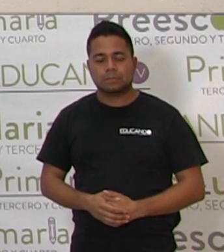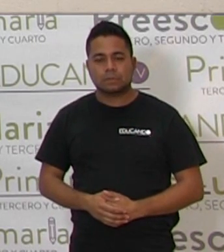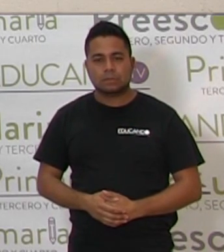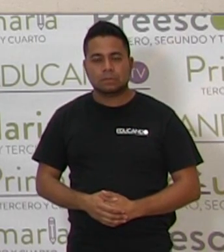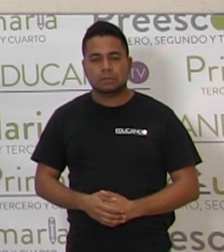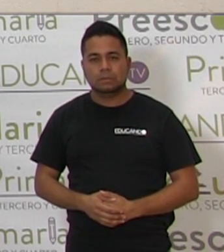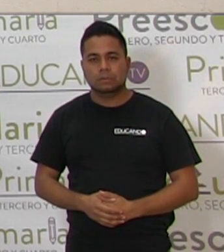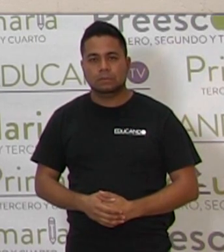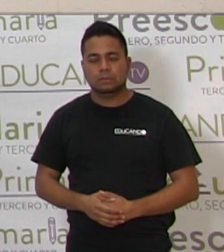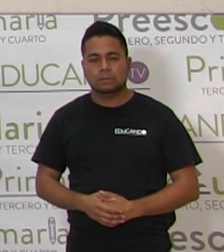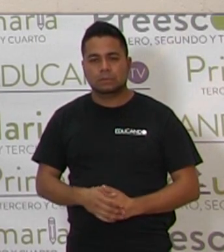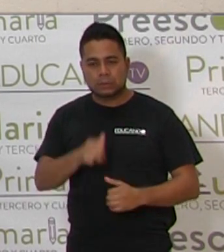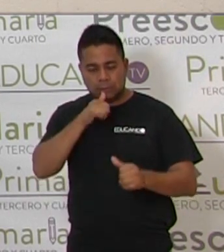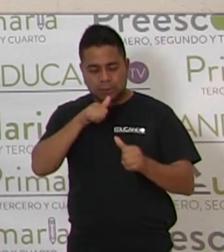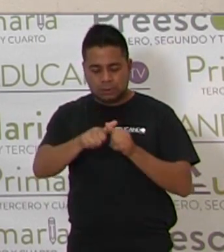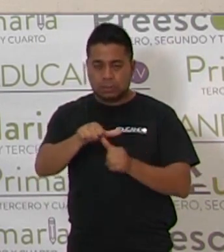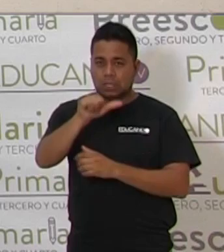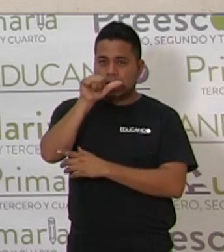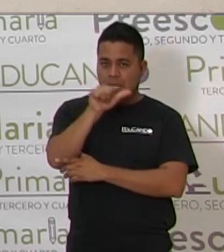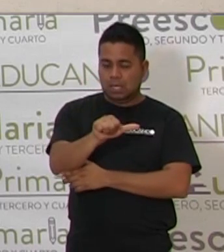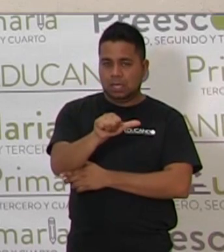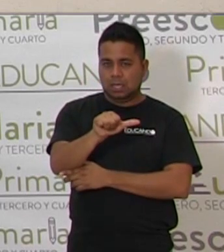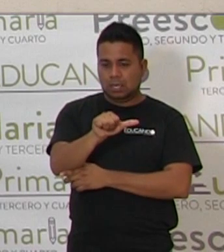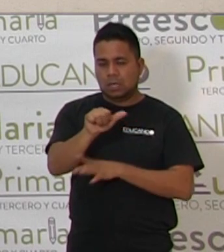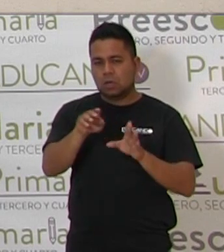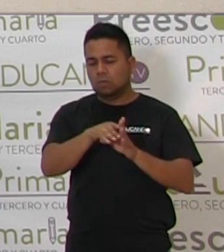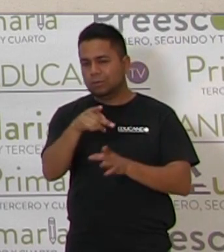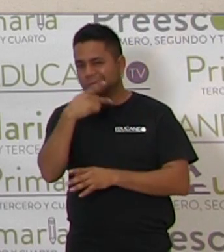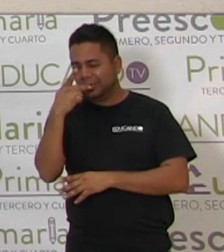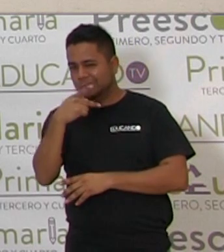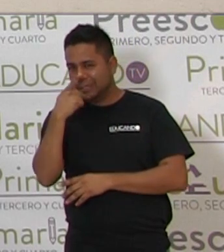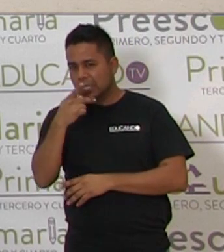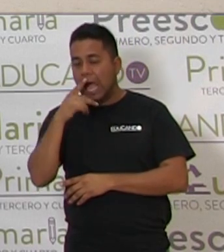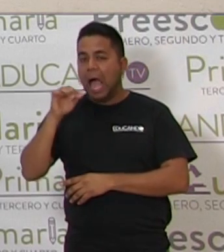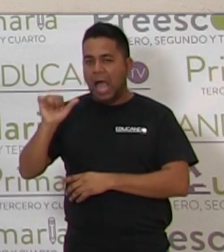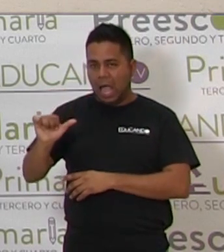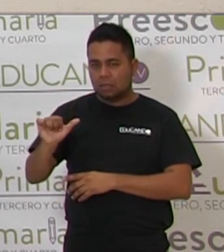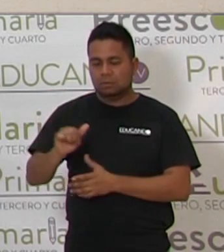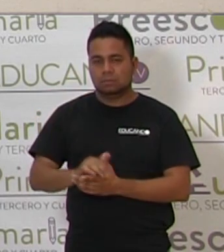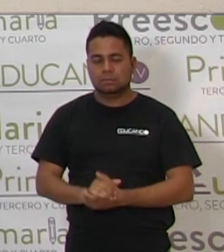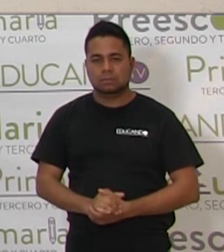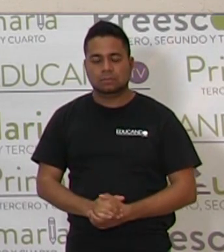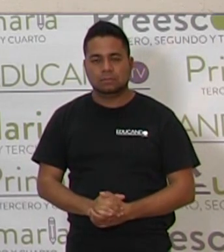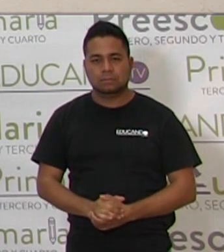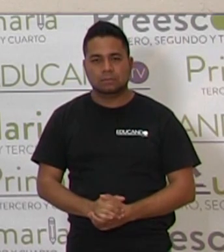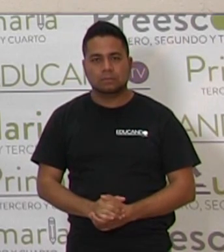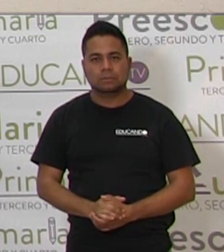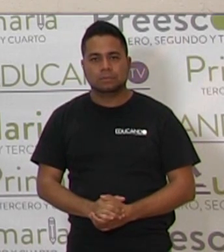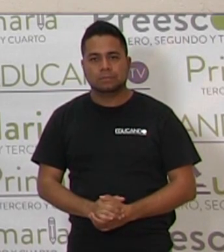A, y su sonido es A.